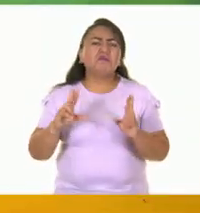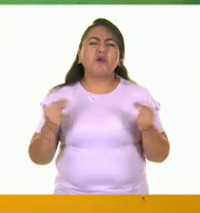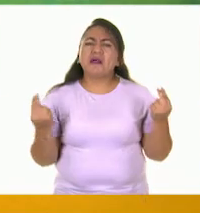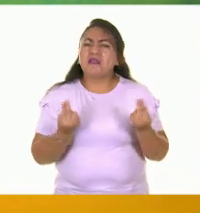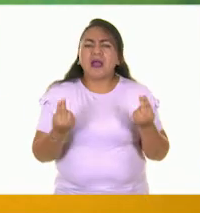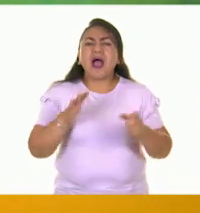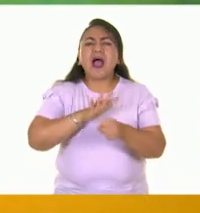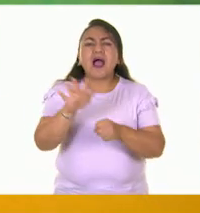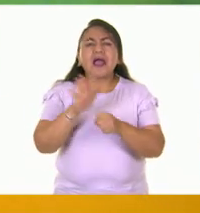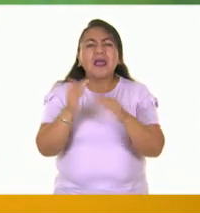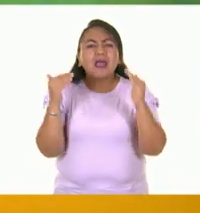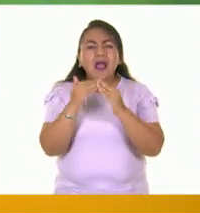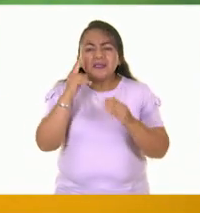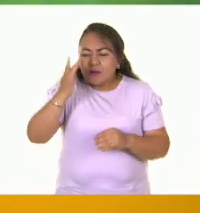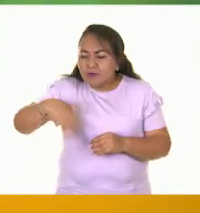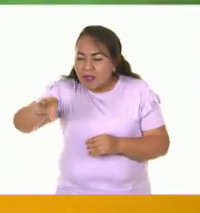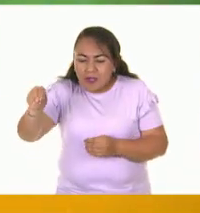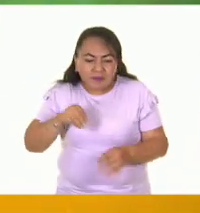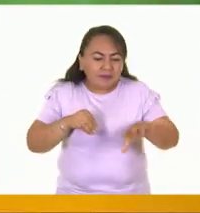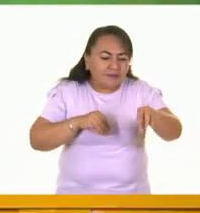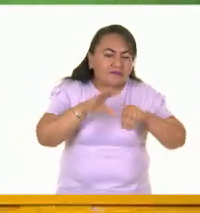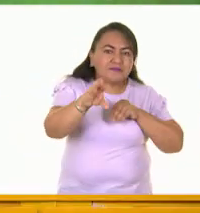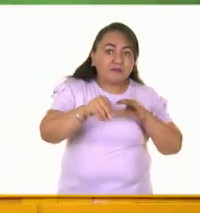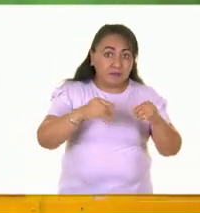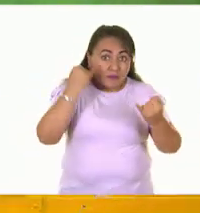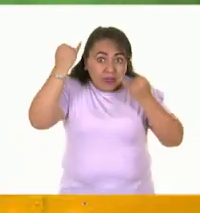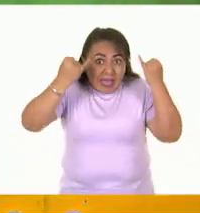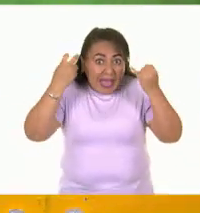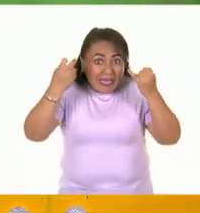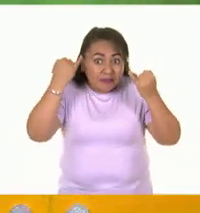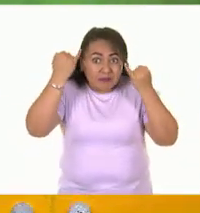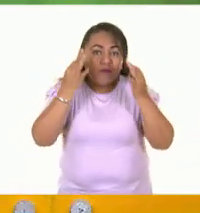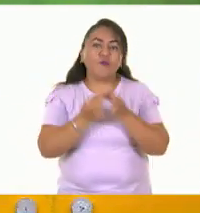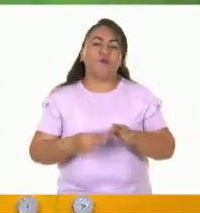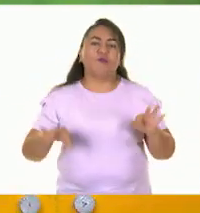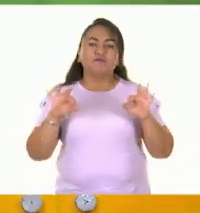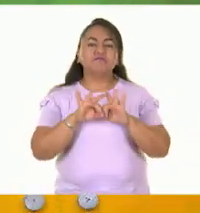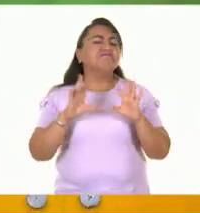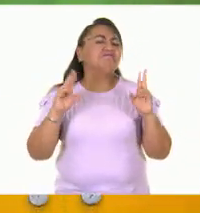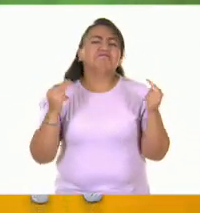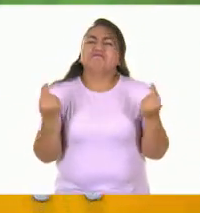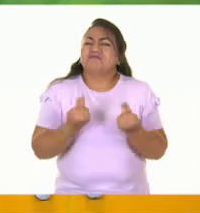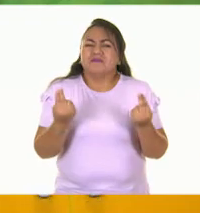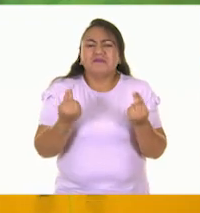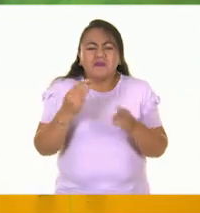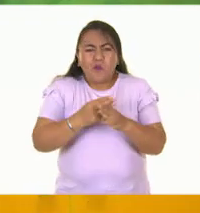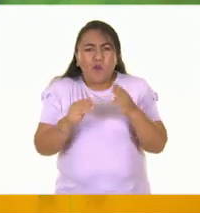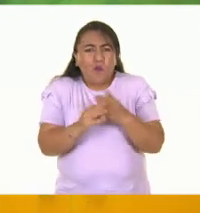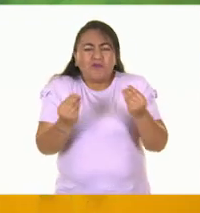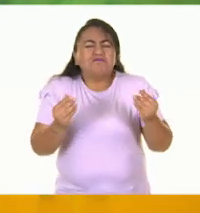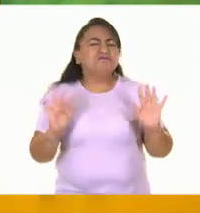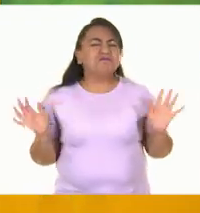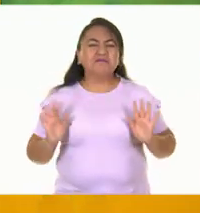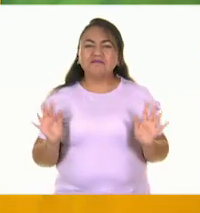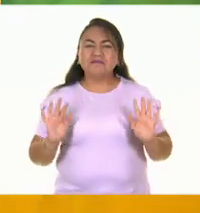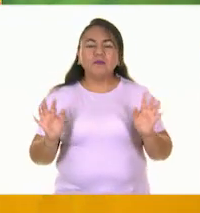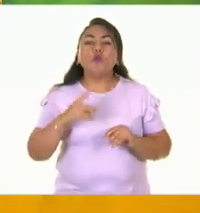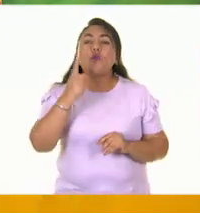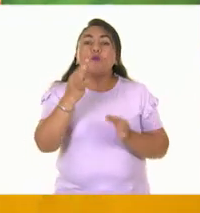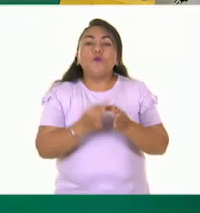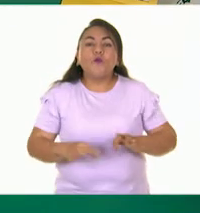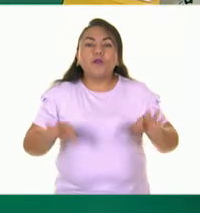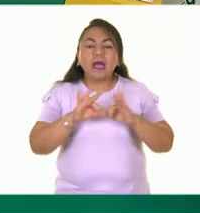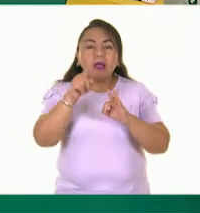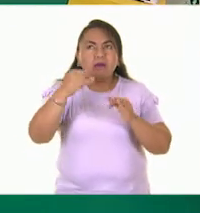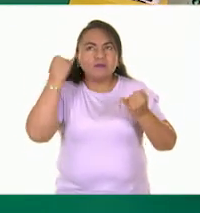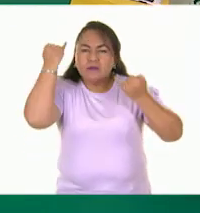encontrarlo en nuestra casa. Claro que sí. Y la creatividad es muy importante. Ya viste que no necesitas demasiados materiales. Lo que es importante es